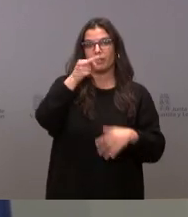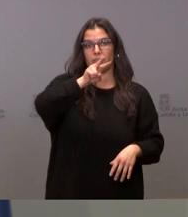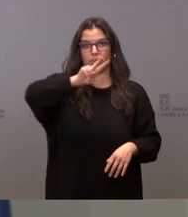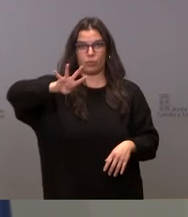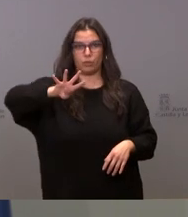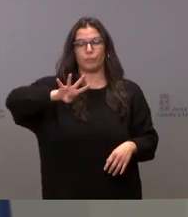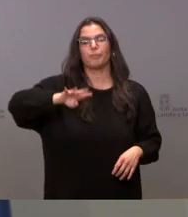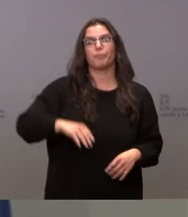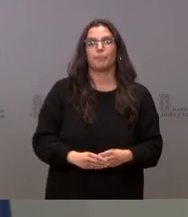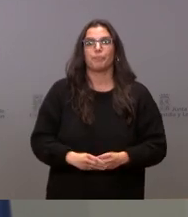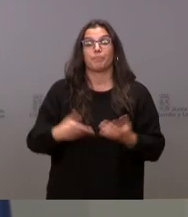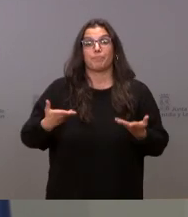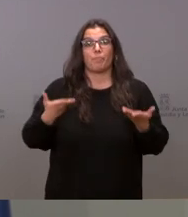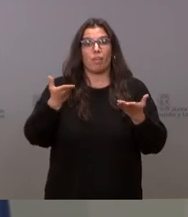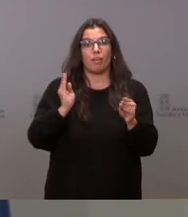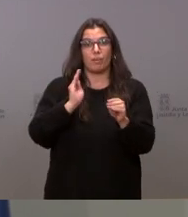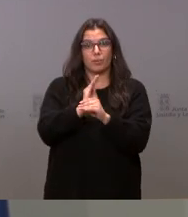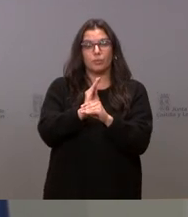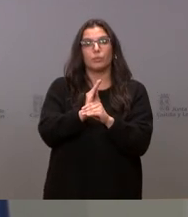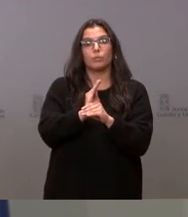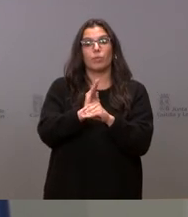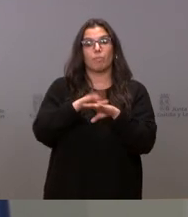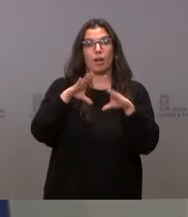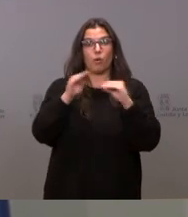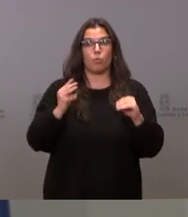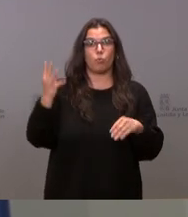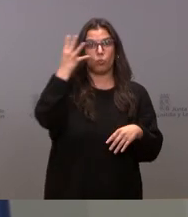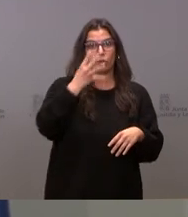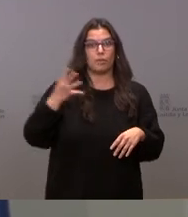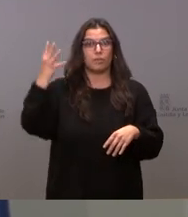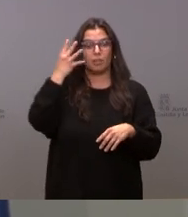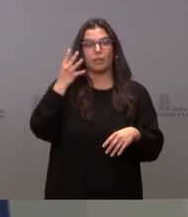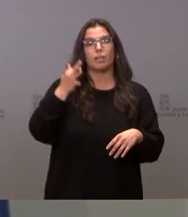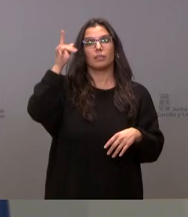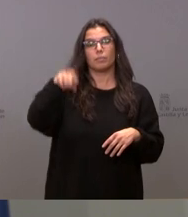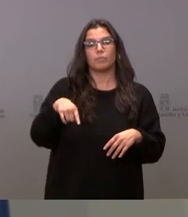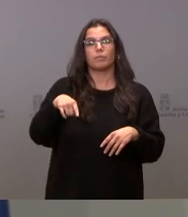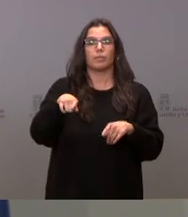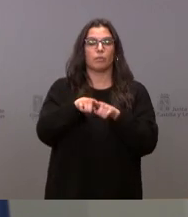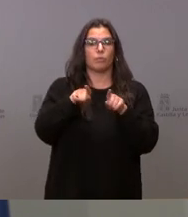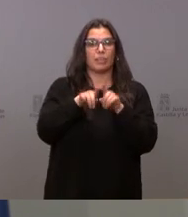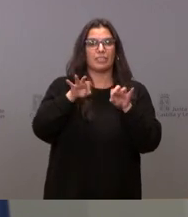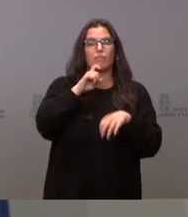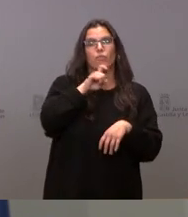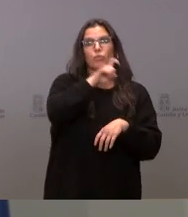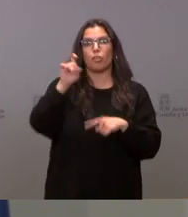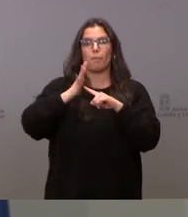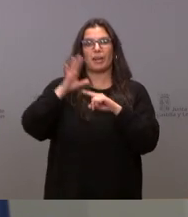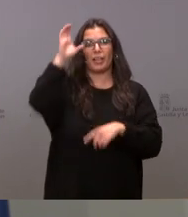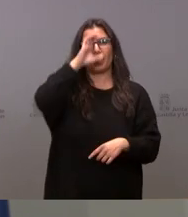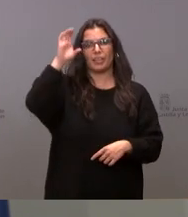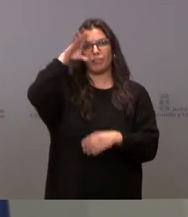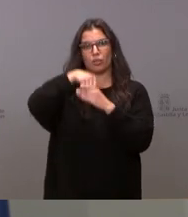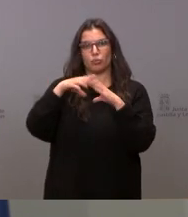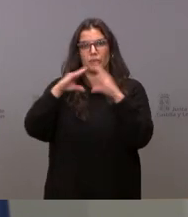Esta ayuda destinada a estas universidades y a la Fundación General de la Universidad de León y de Empresa y la Fundación Parque Científico de la Universidad de